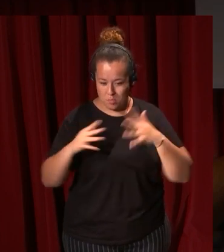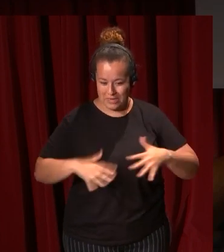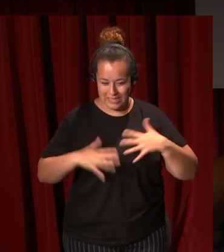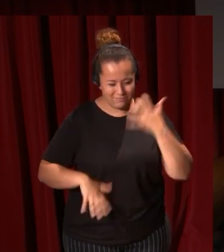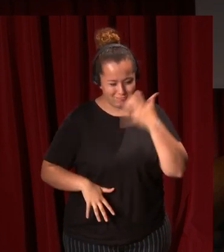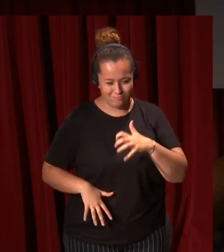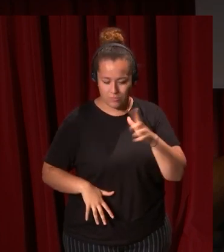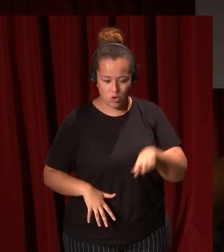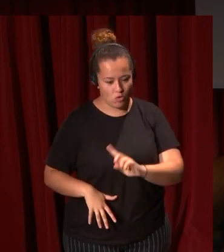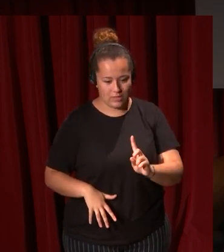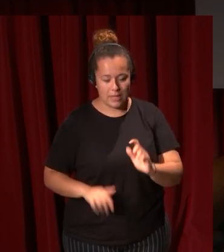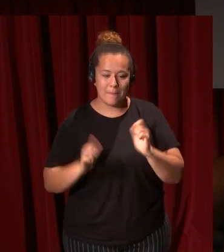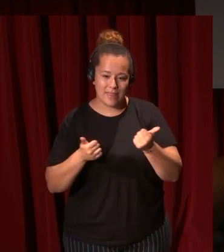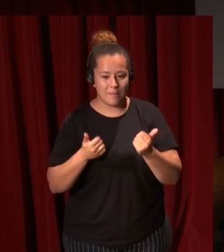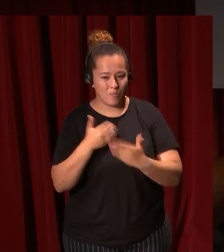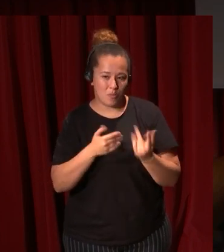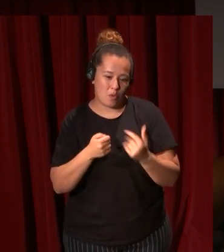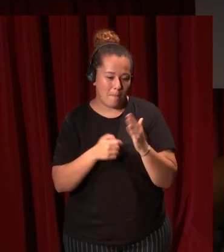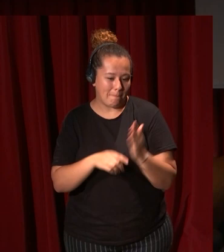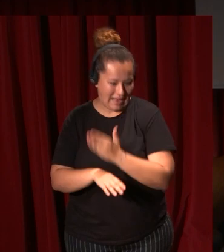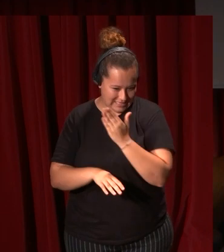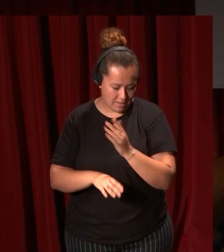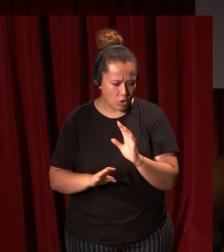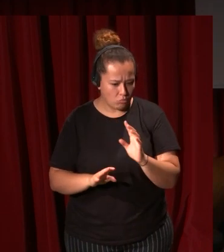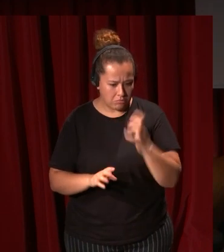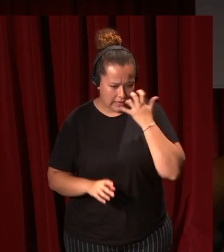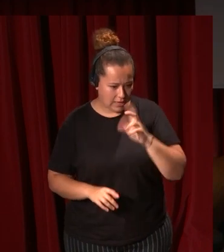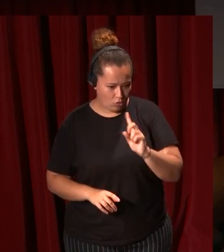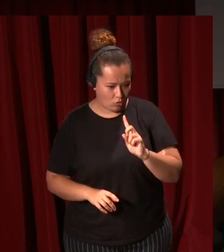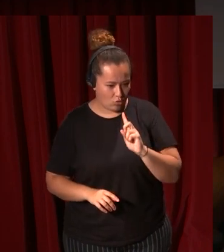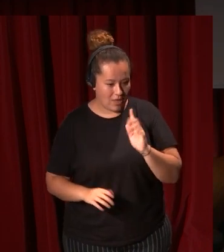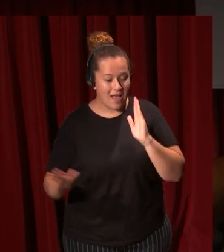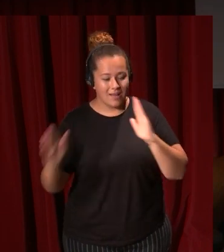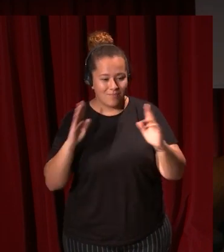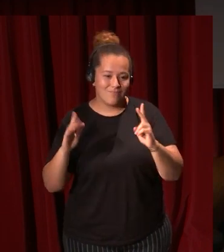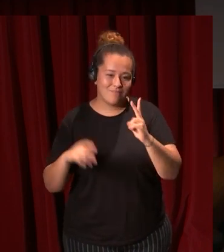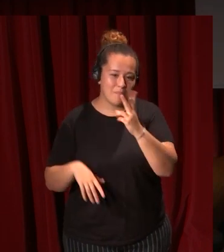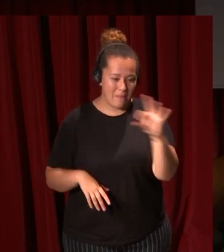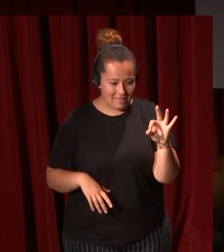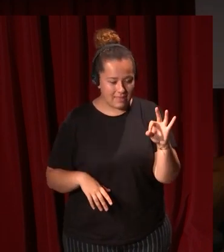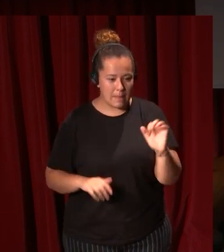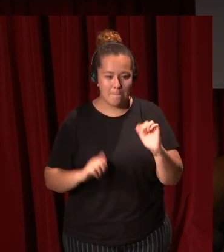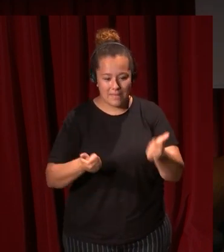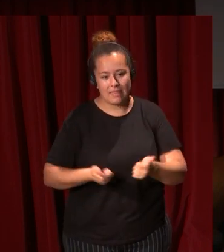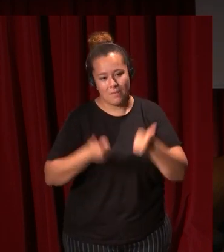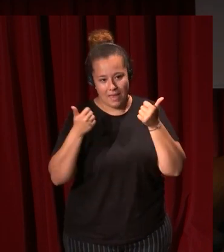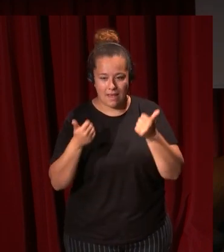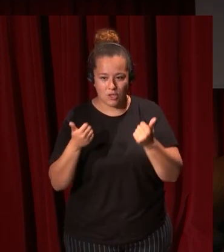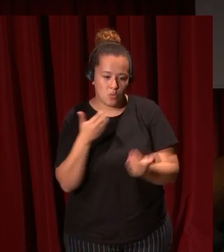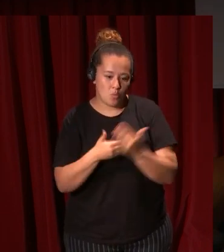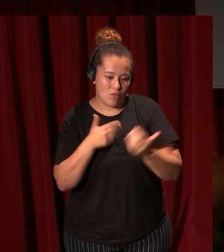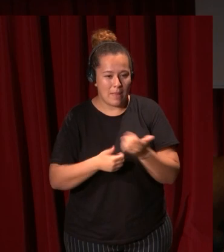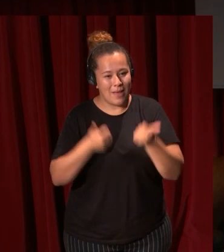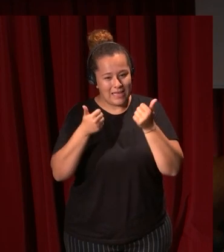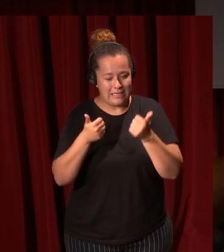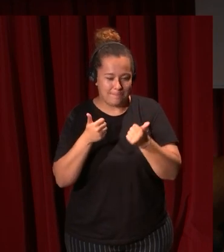empieza a pasarse de moda pero aún no es extraña muy poco después ya en los años 20 empieza a tener más pujanza una moda más a la